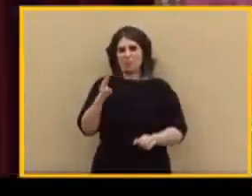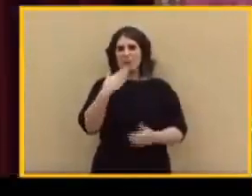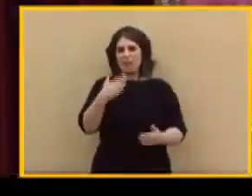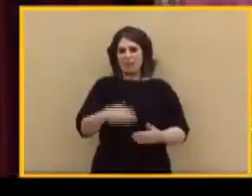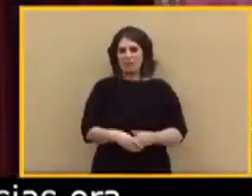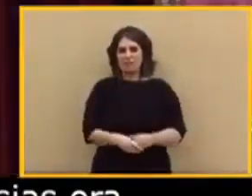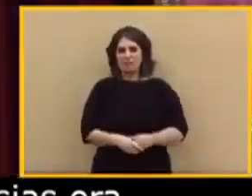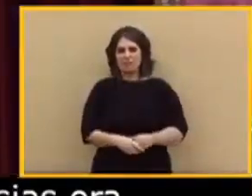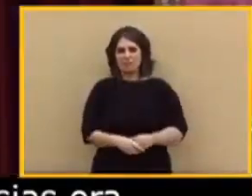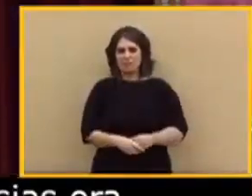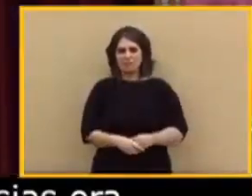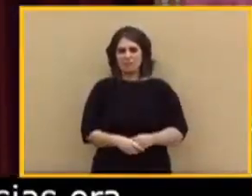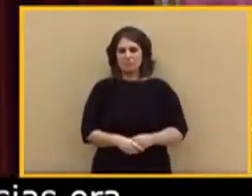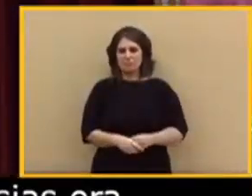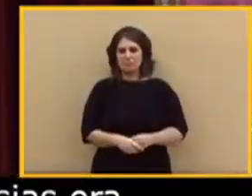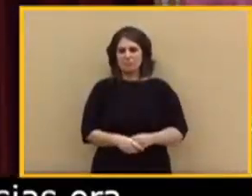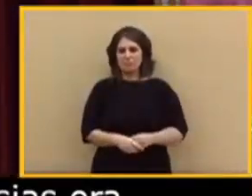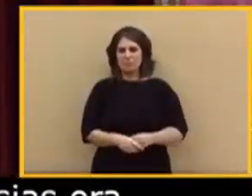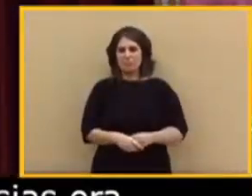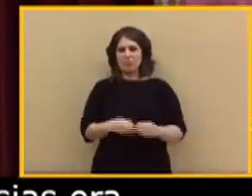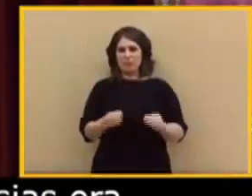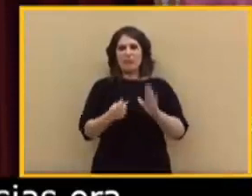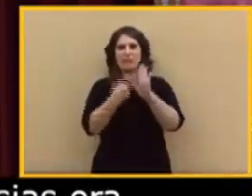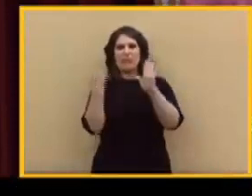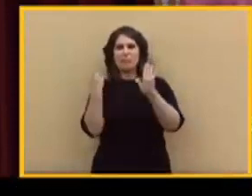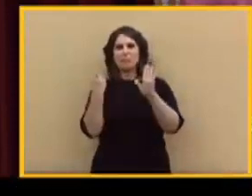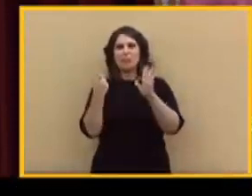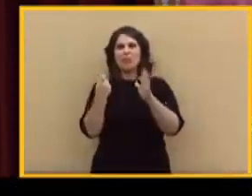Lo retiraremos del diario de sesiones. Muchísimas gracias.